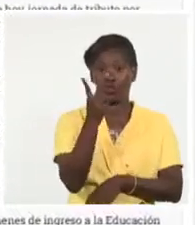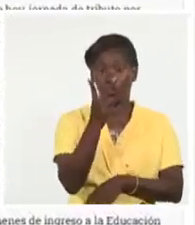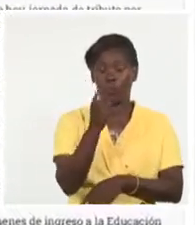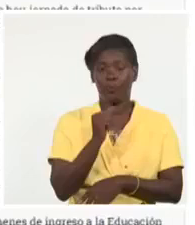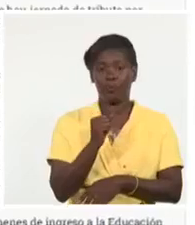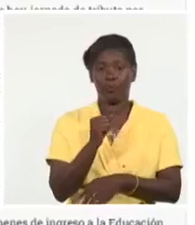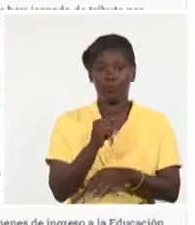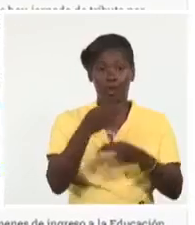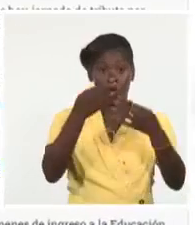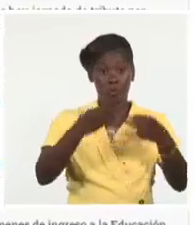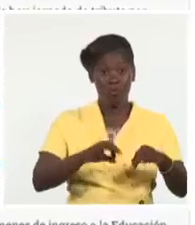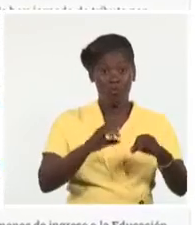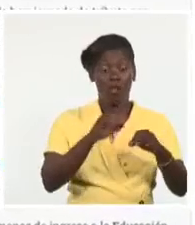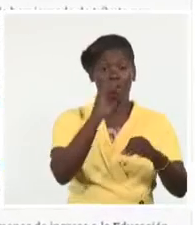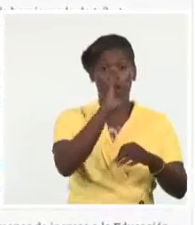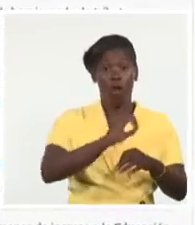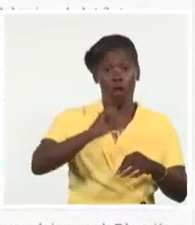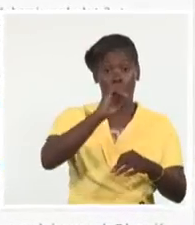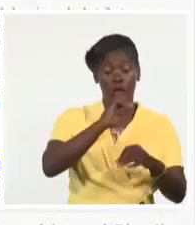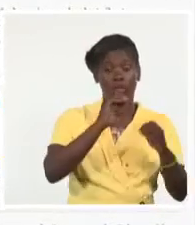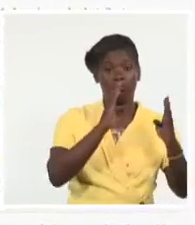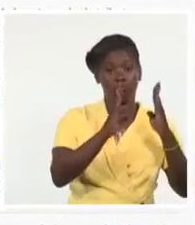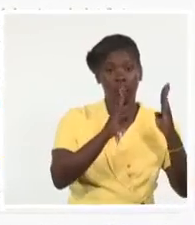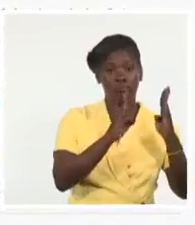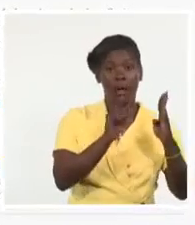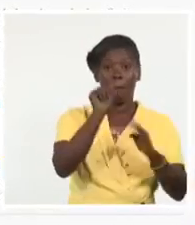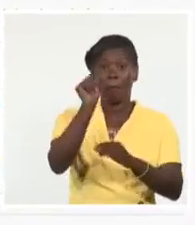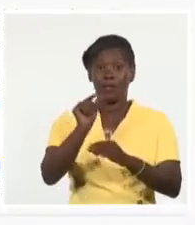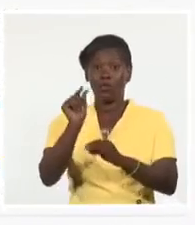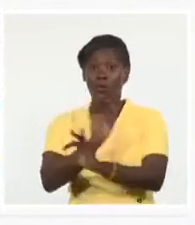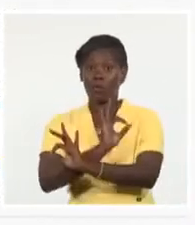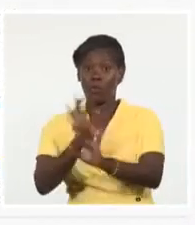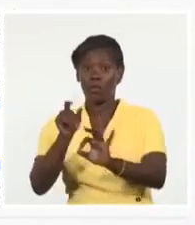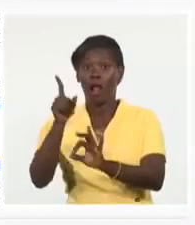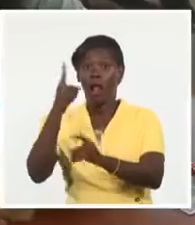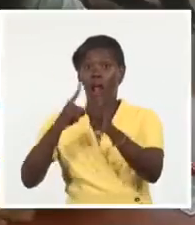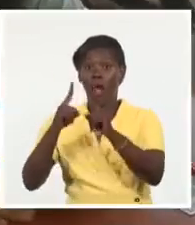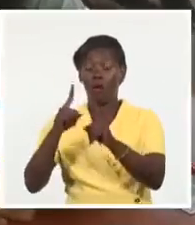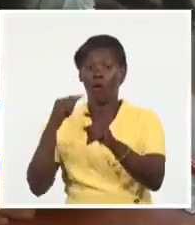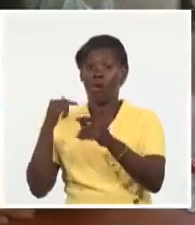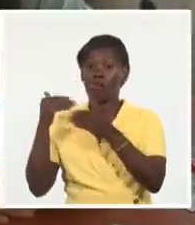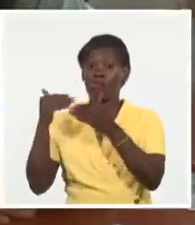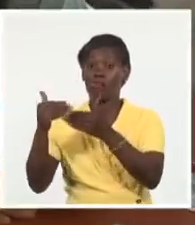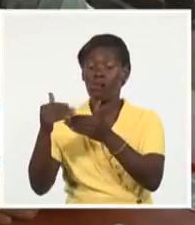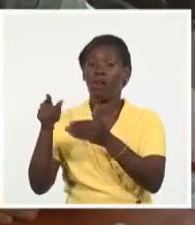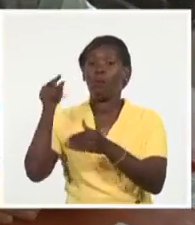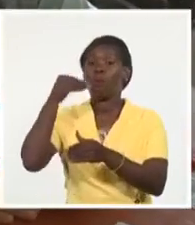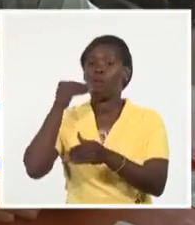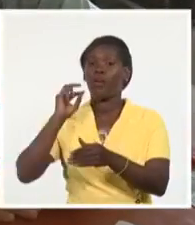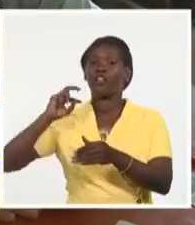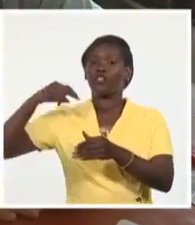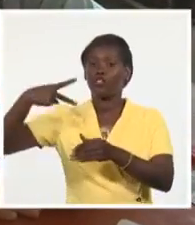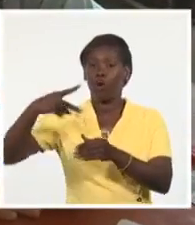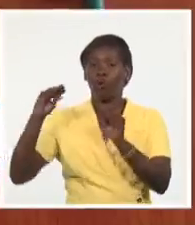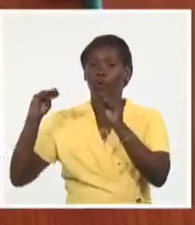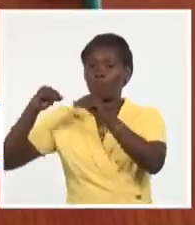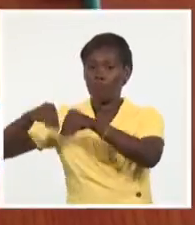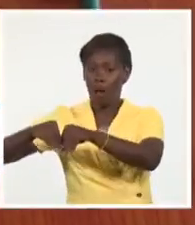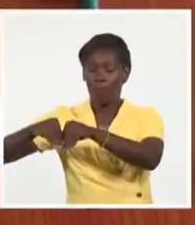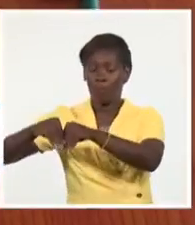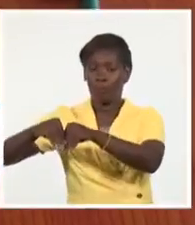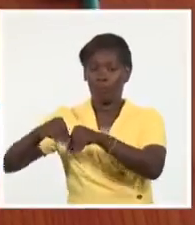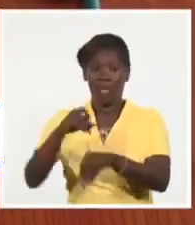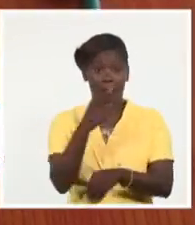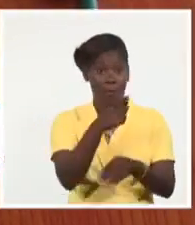para los aspirantes que se presenten y la especial para casos justificados que no hayan asistido. La convocatoria ordinaria se